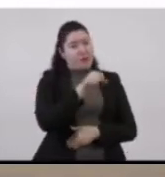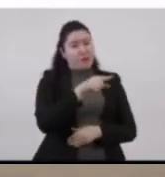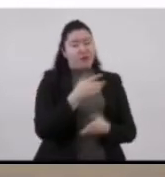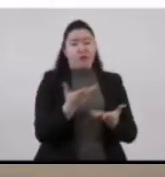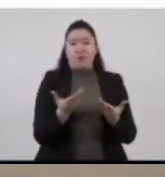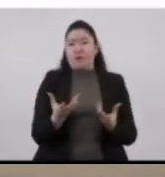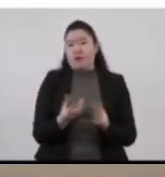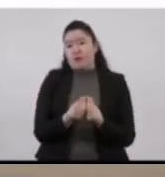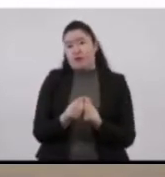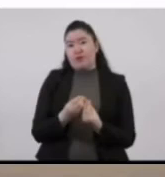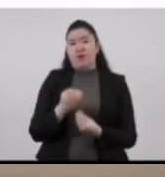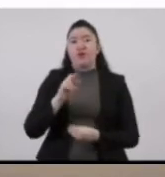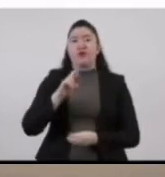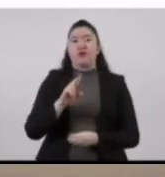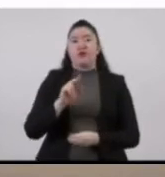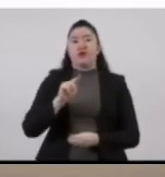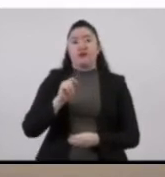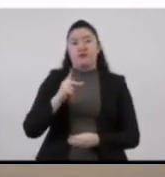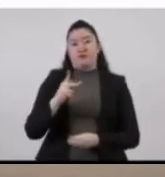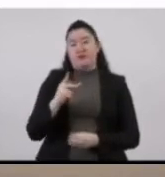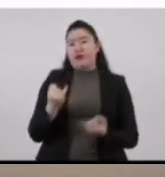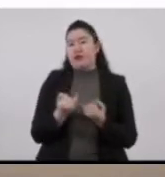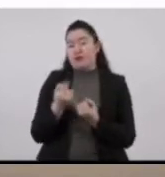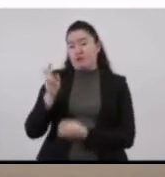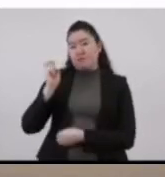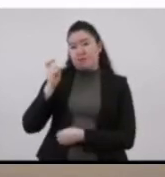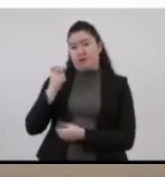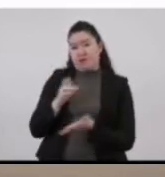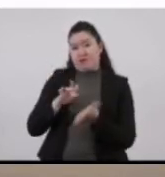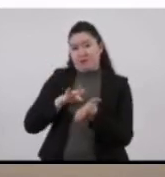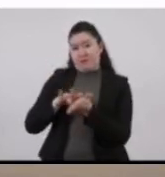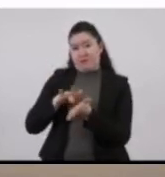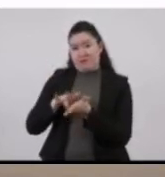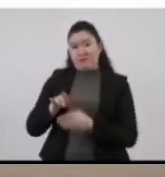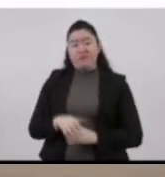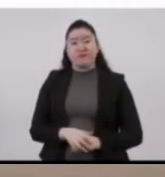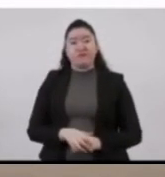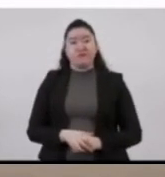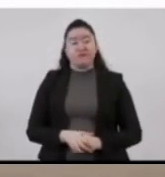transporte concesionado, que sigue operando en este trayecto.